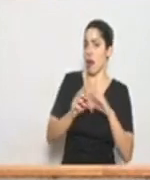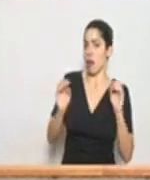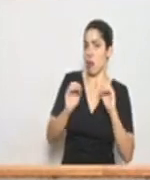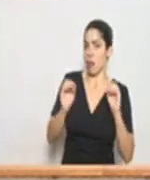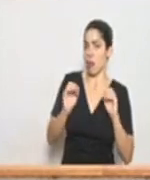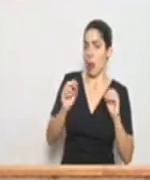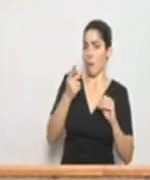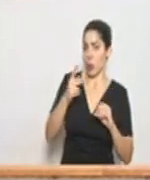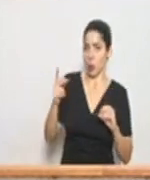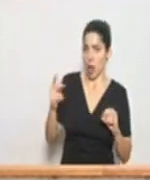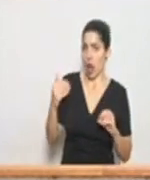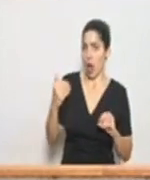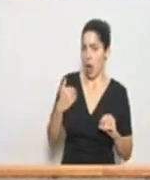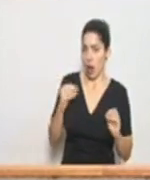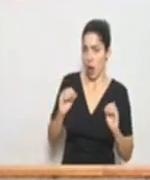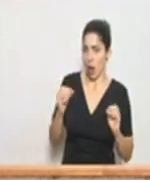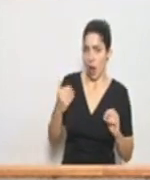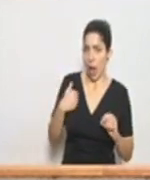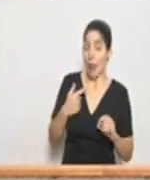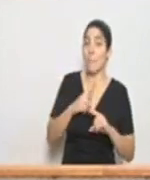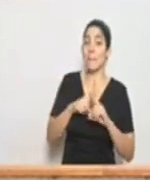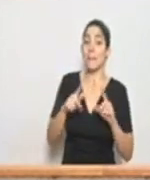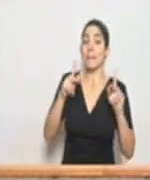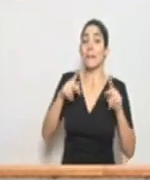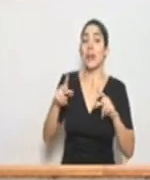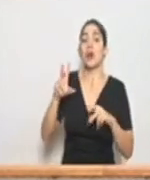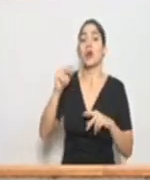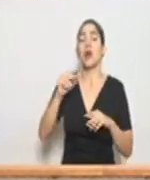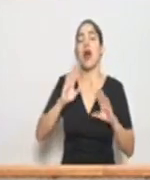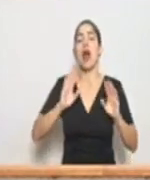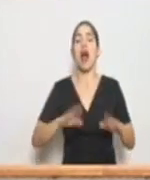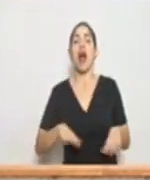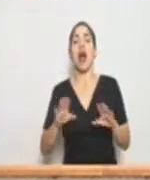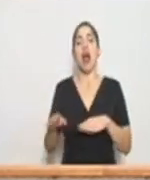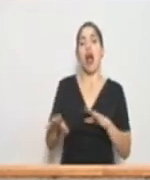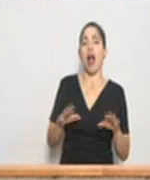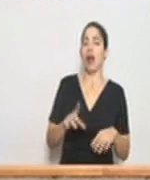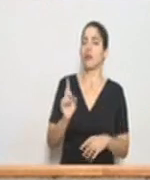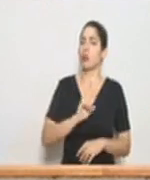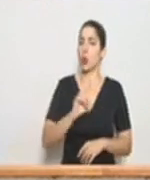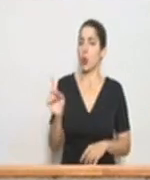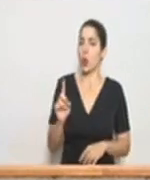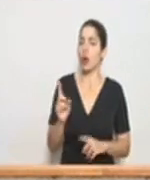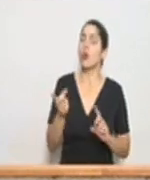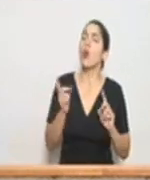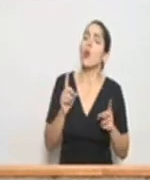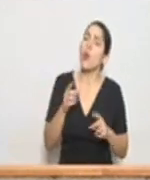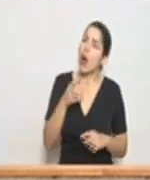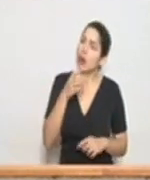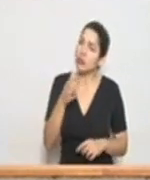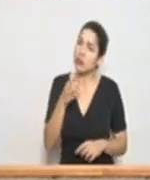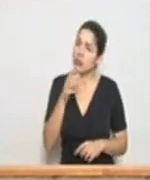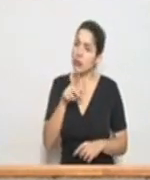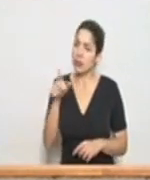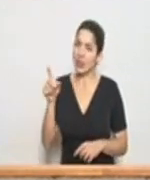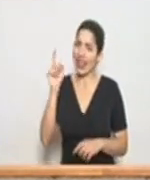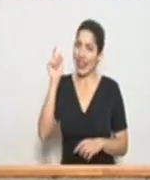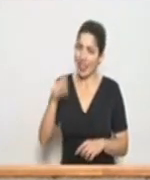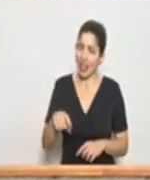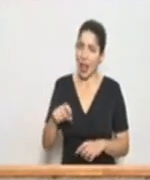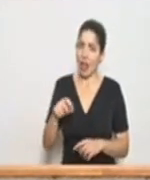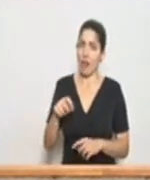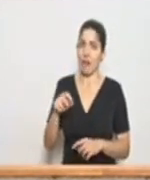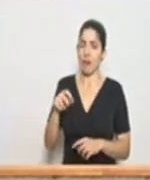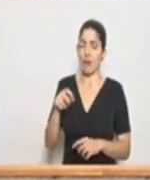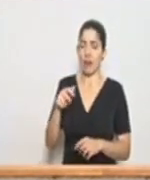en la provincia de Punta Arenas, pero para que la gente no baje la guardia, ¿cuáles son esas medidas que tienen que tomar la gente que todavía